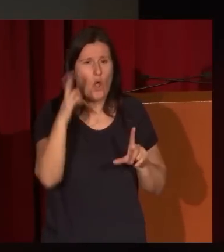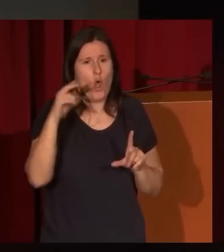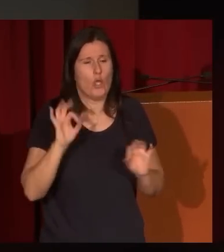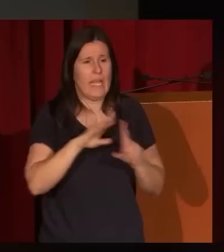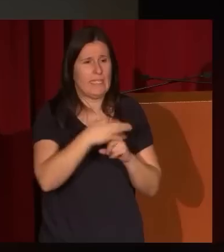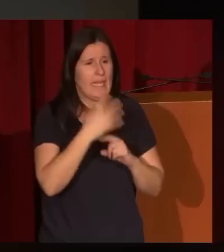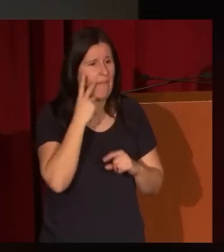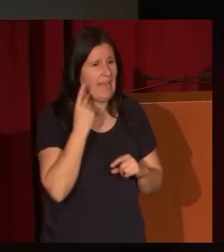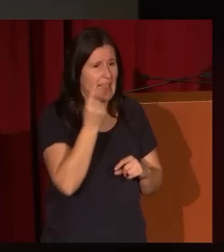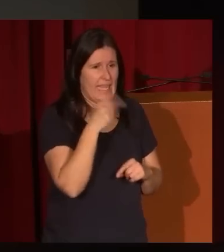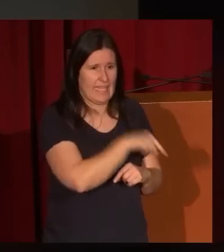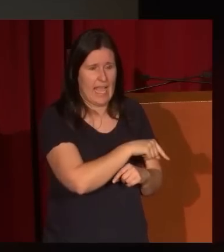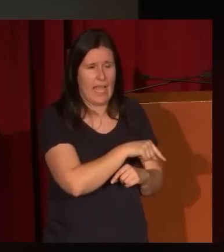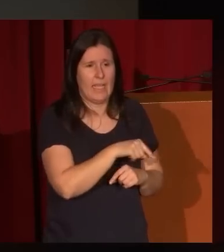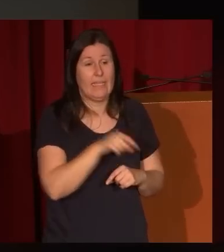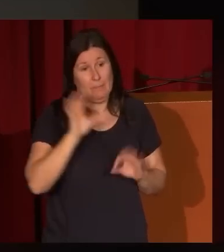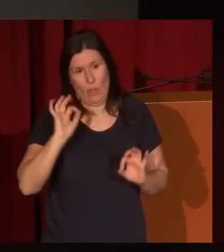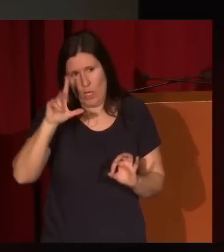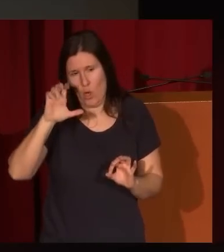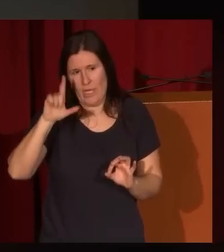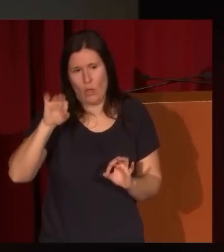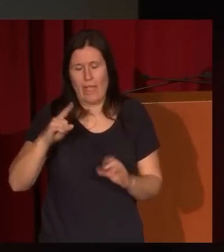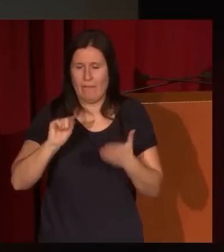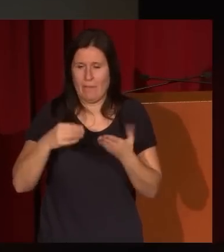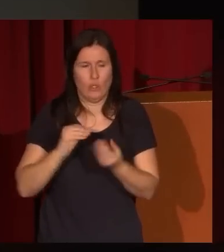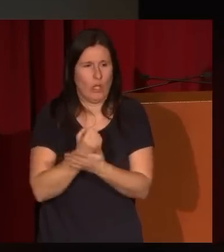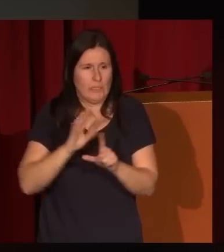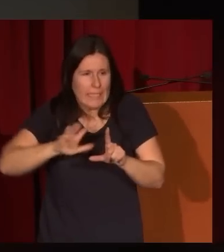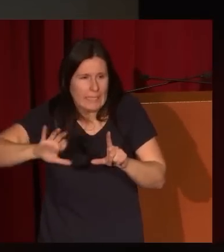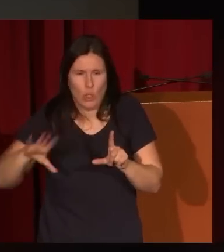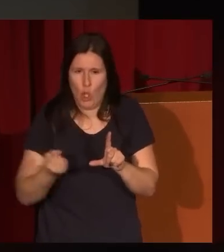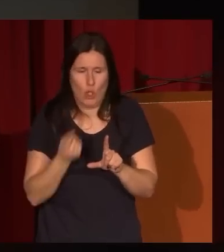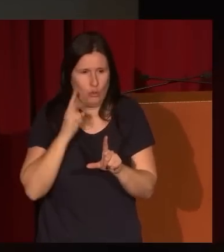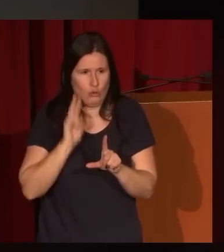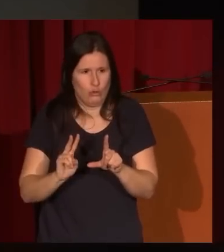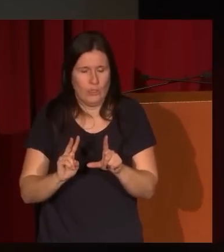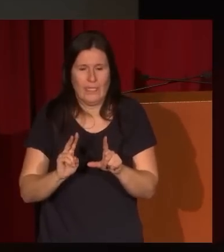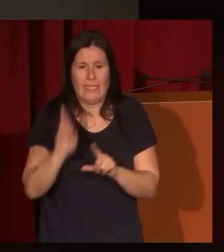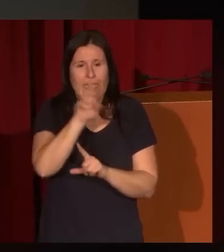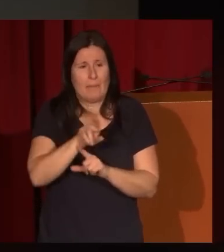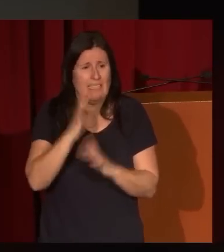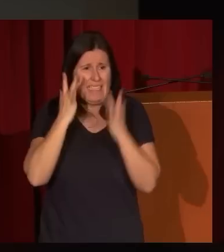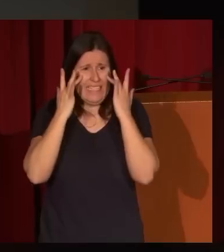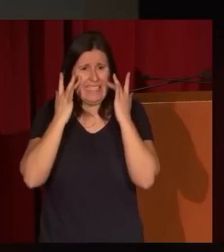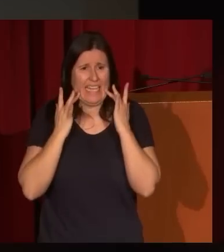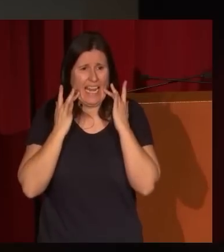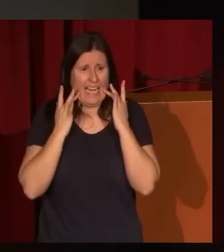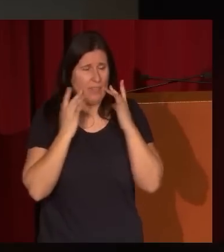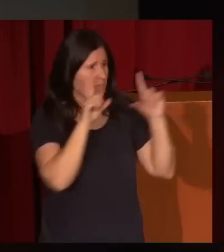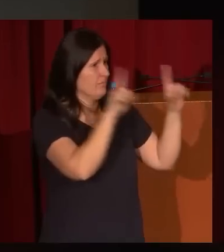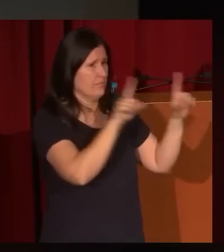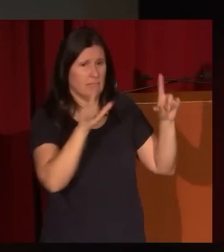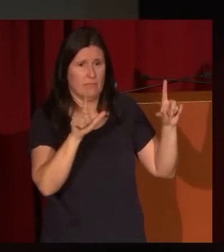velazqueña en que ven que se repite Eugenio Lucas firmada con todas sus letras en que ven que se repiten literalmente las